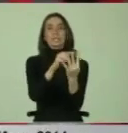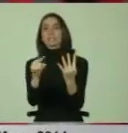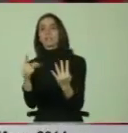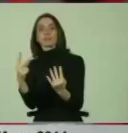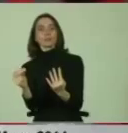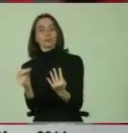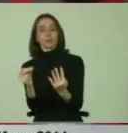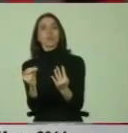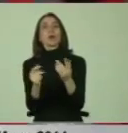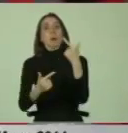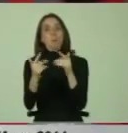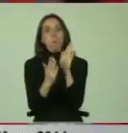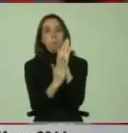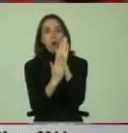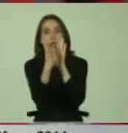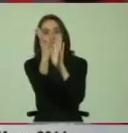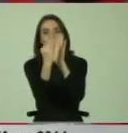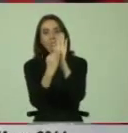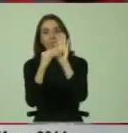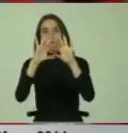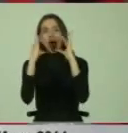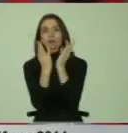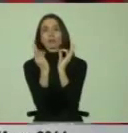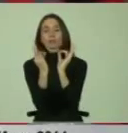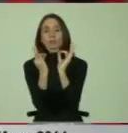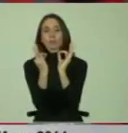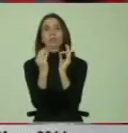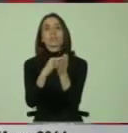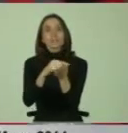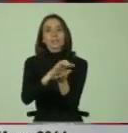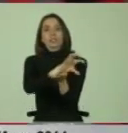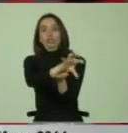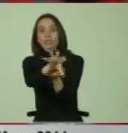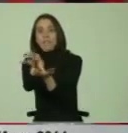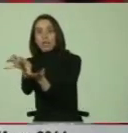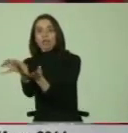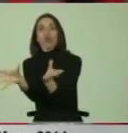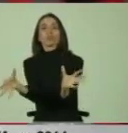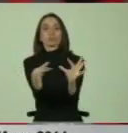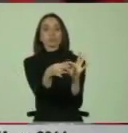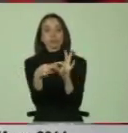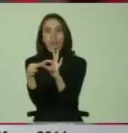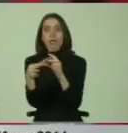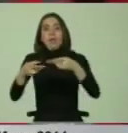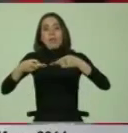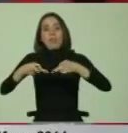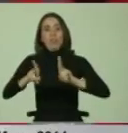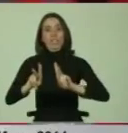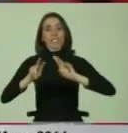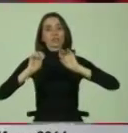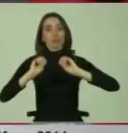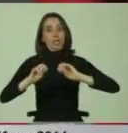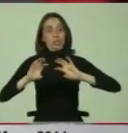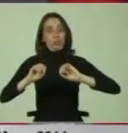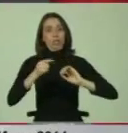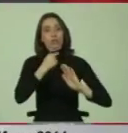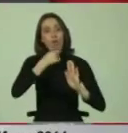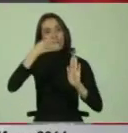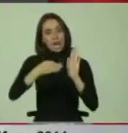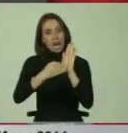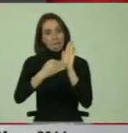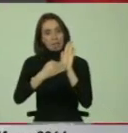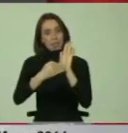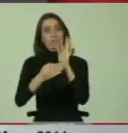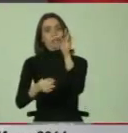que los aborden de manera integral, políticas intersectoriales. Y para que el derecho a la educación se garantice con